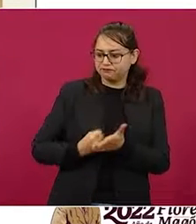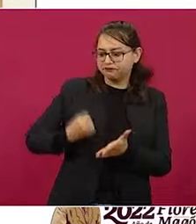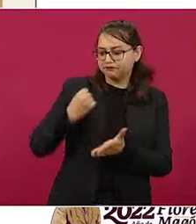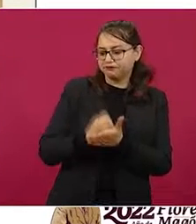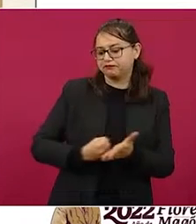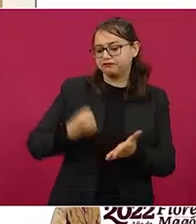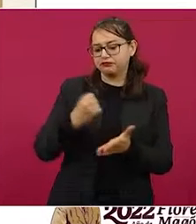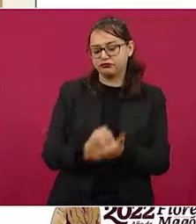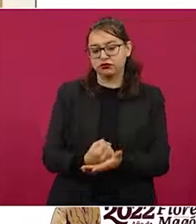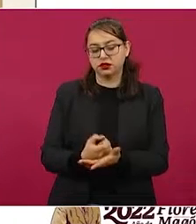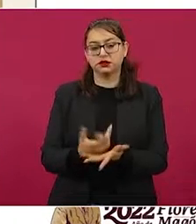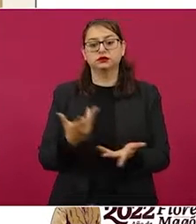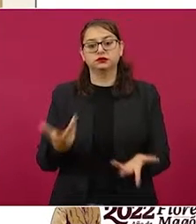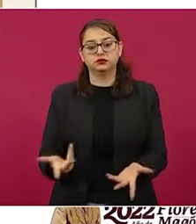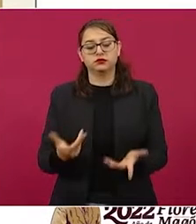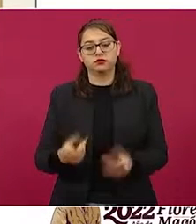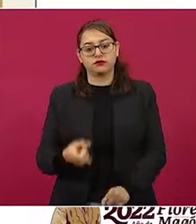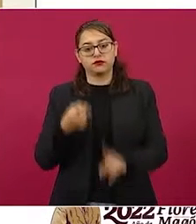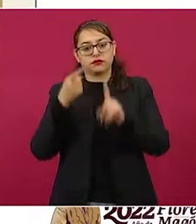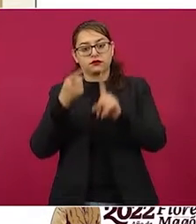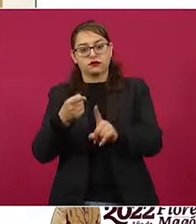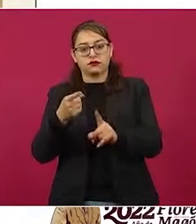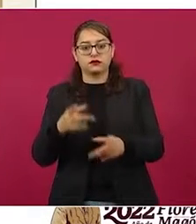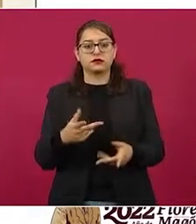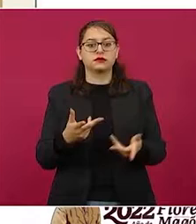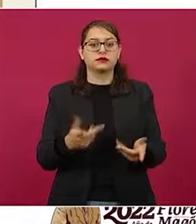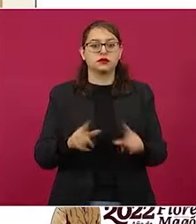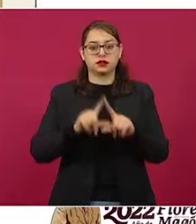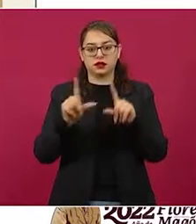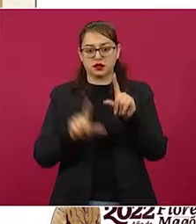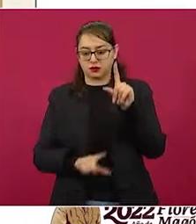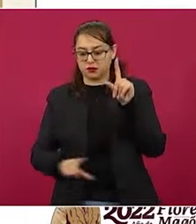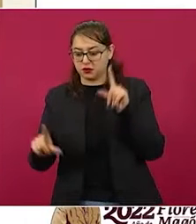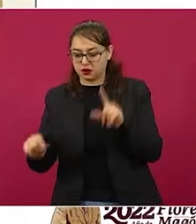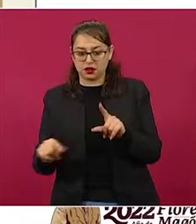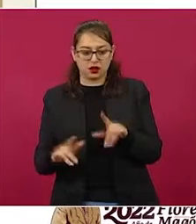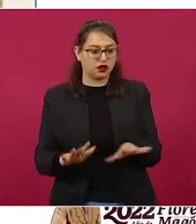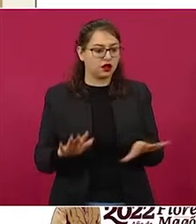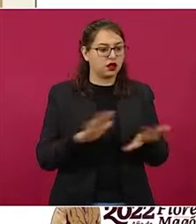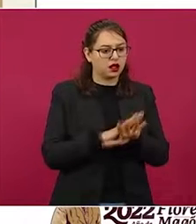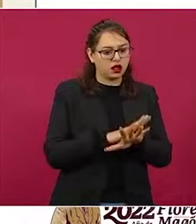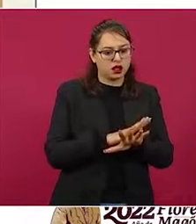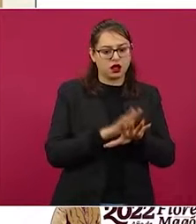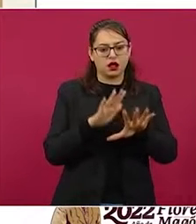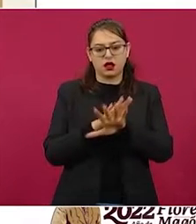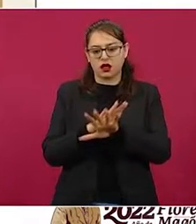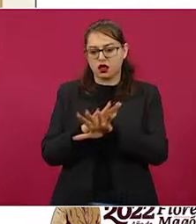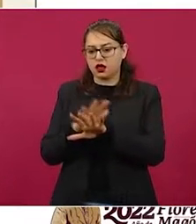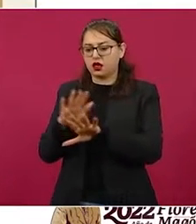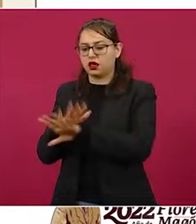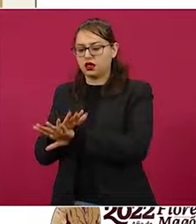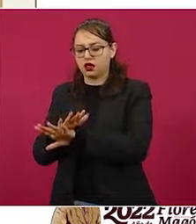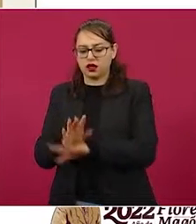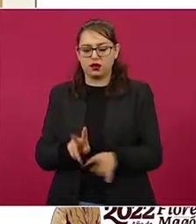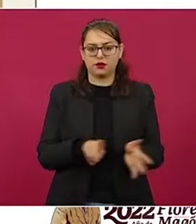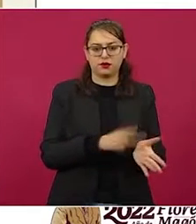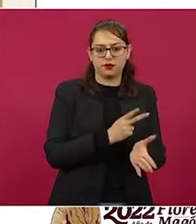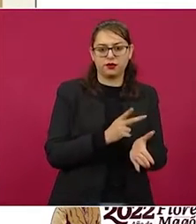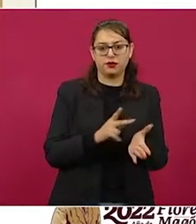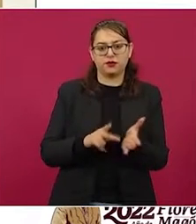transformaciones que se han venido sufriendo notablemente a partir de